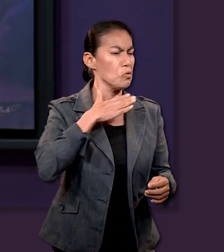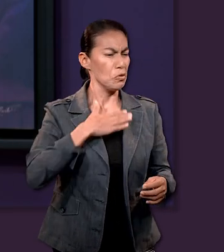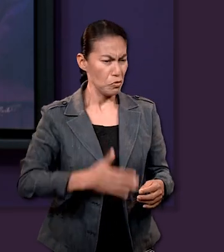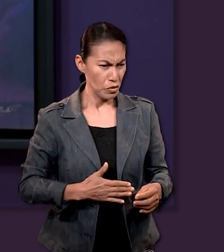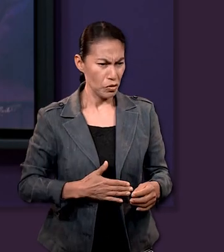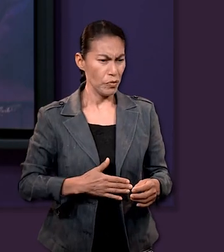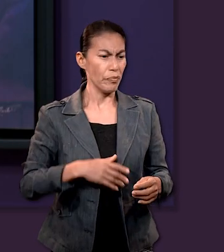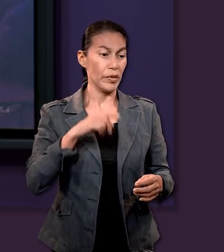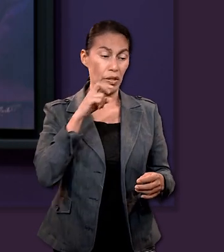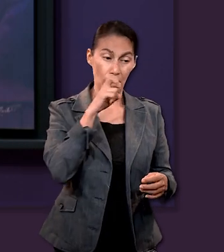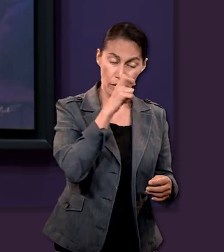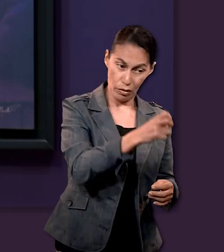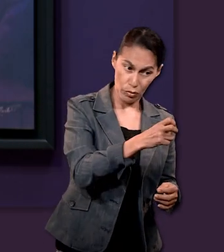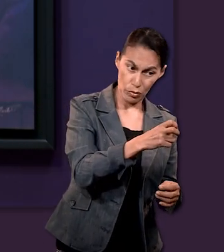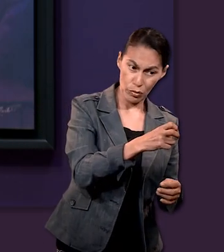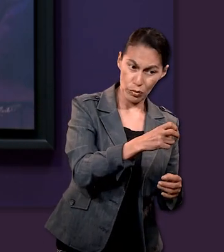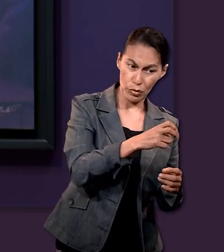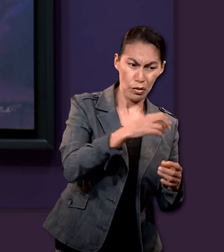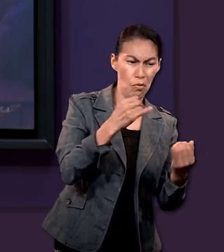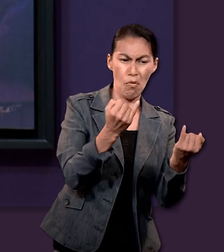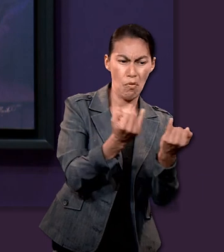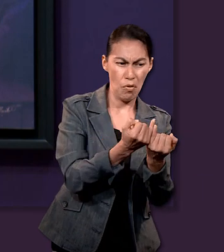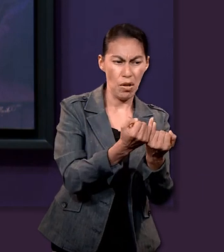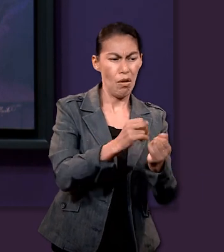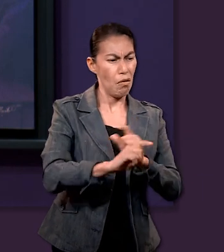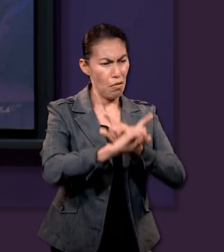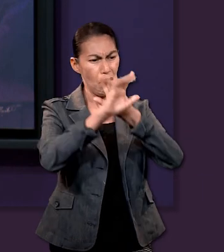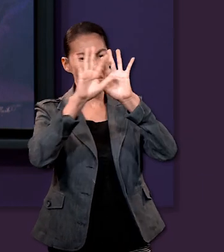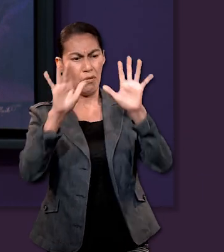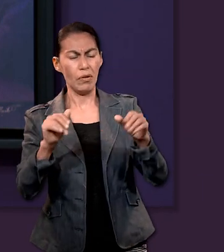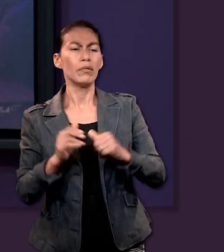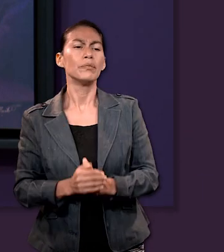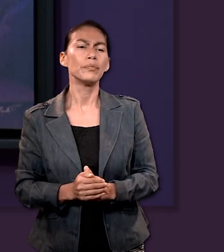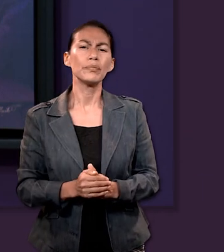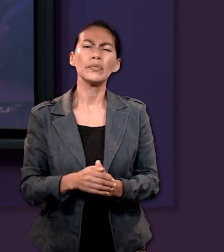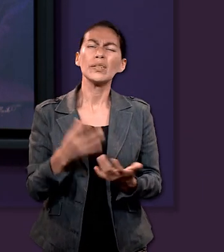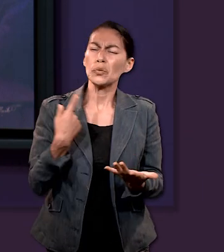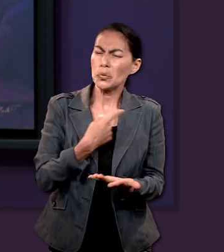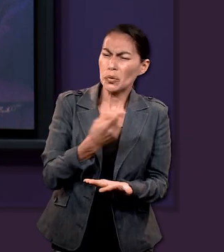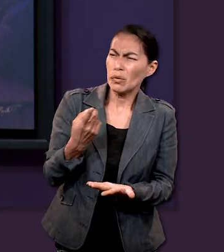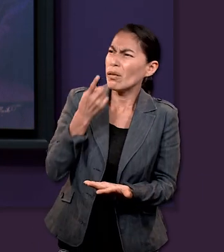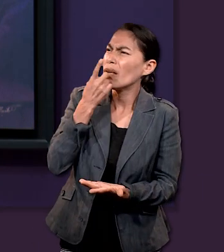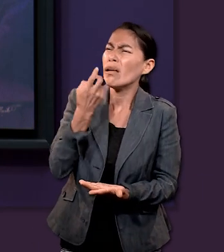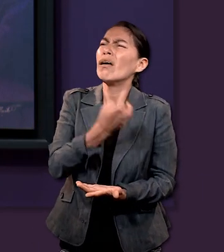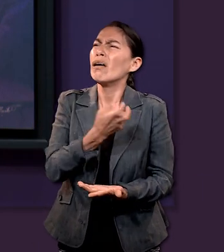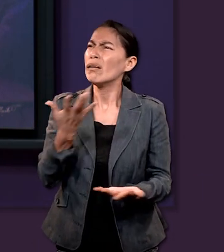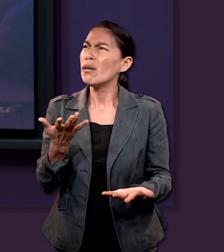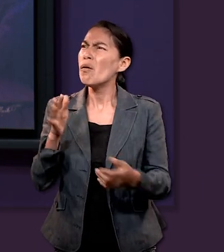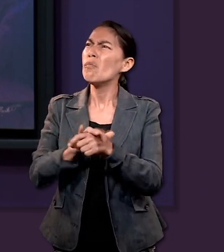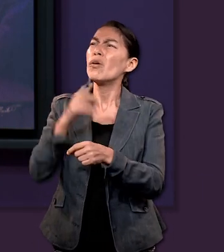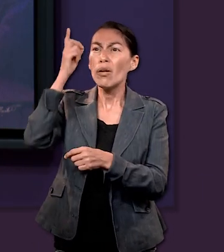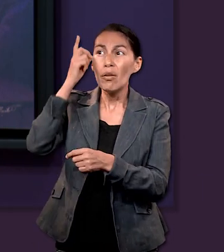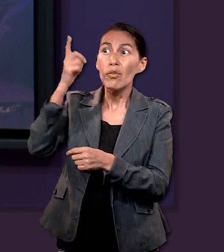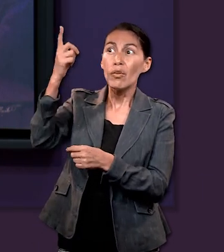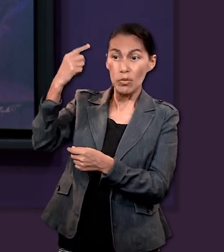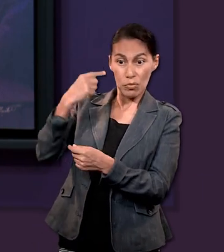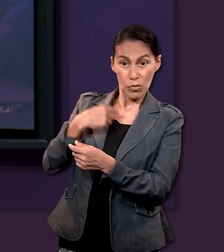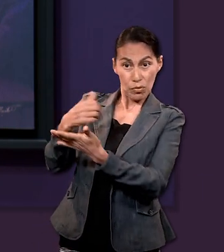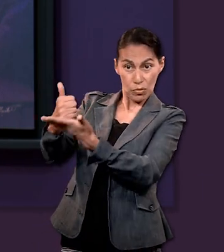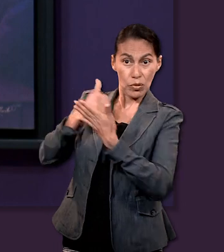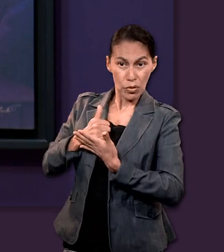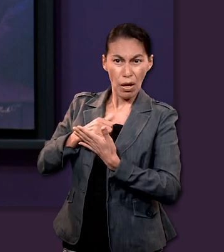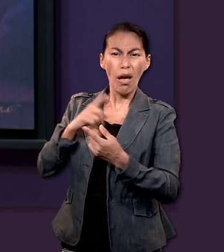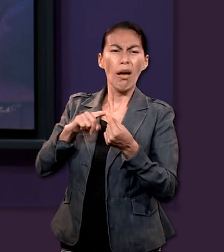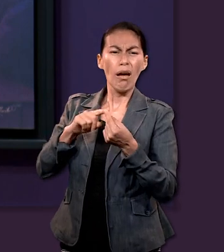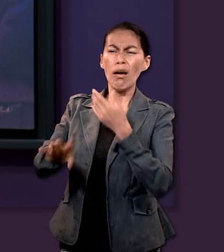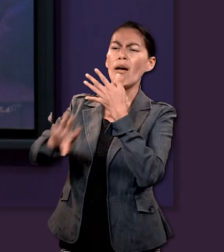llamó, a éstos también justificó. Y a los que justificó, a éstos también glorificó. ¿Qué pues diremos de esto? Si Dios es por